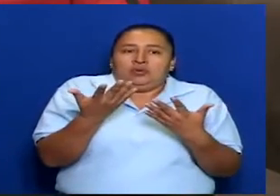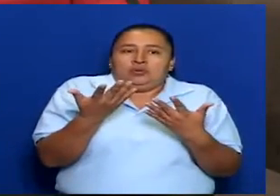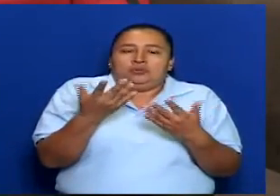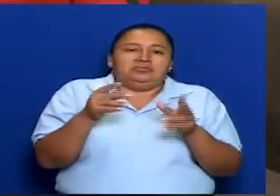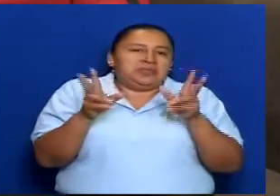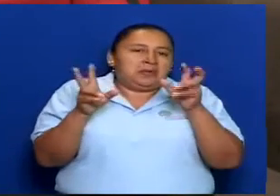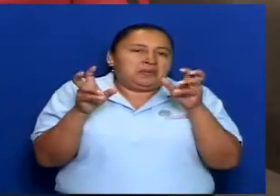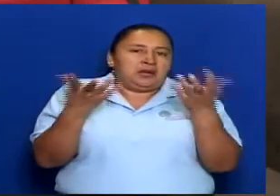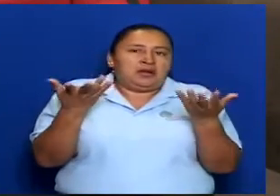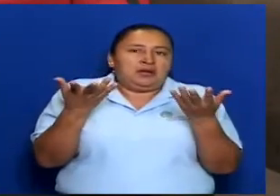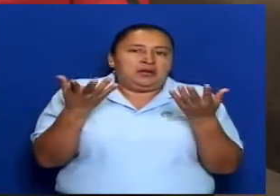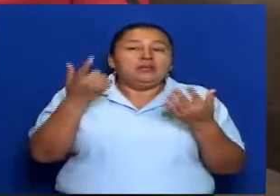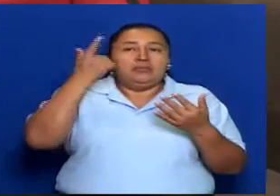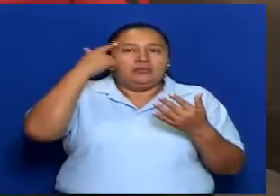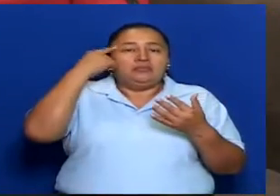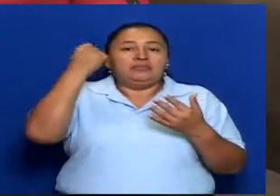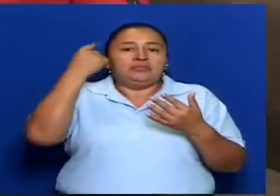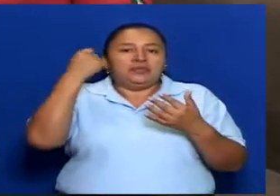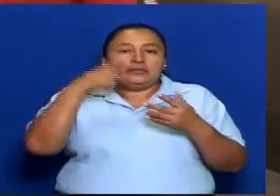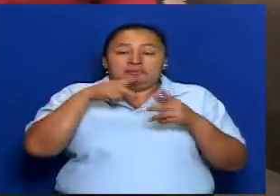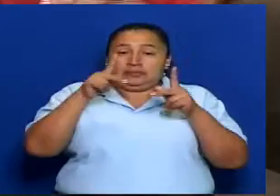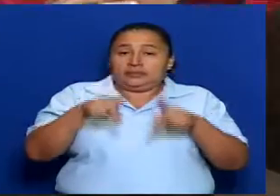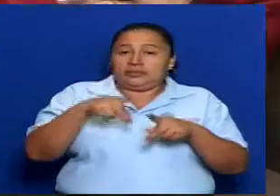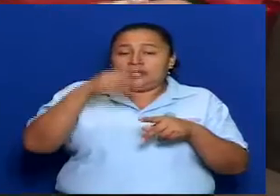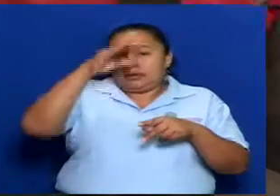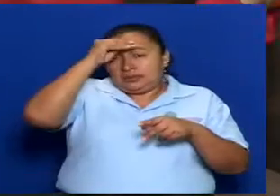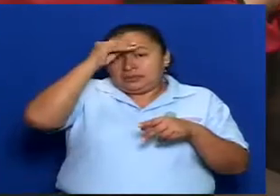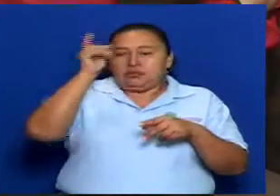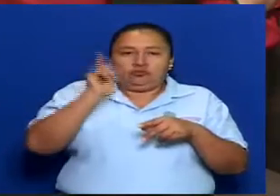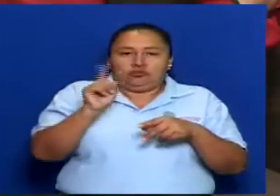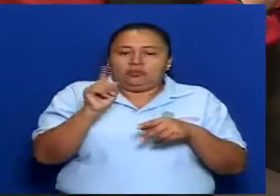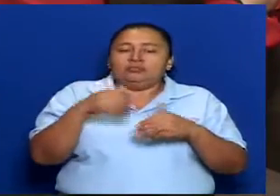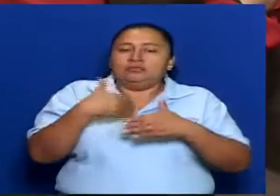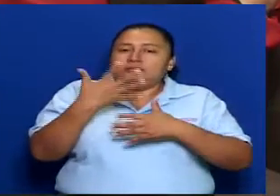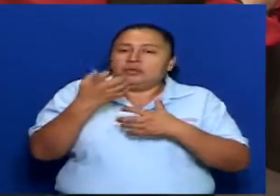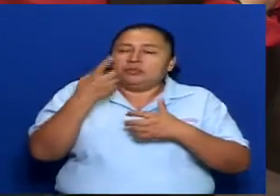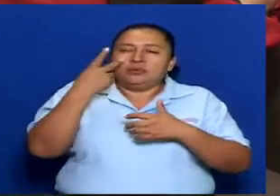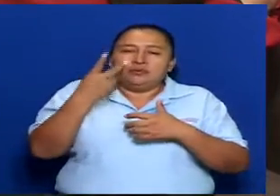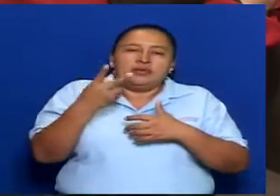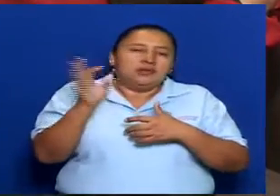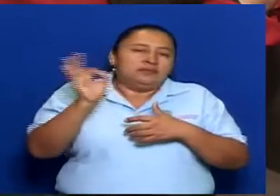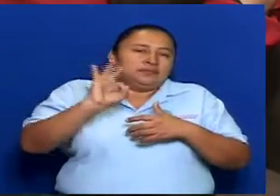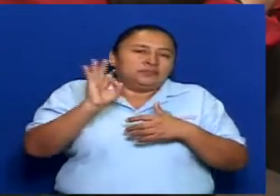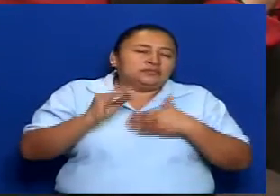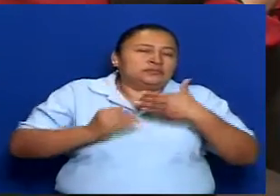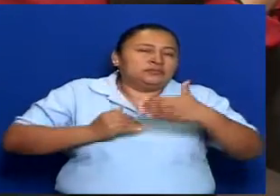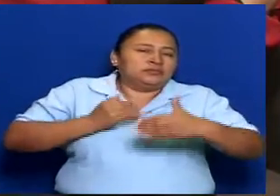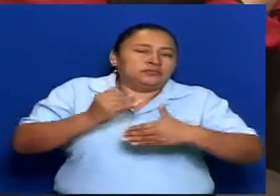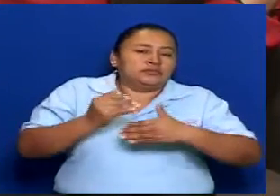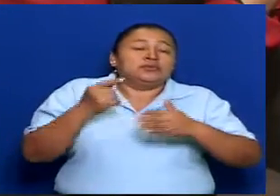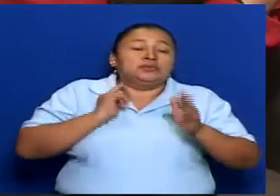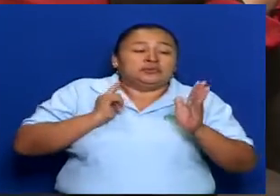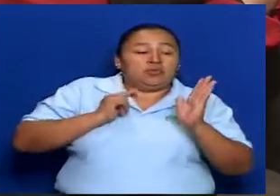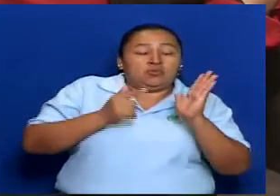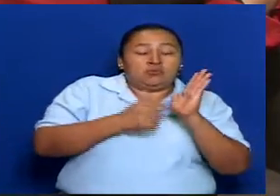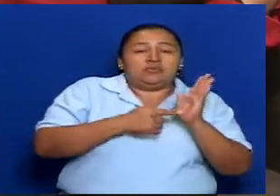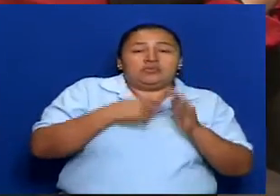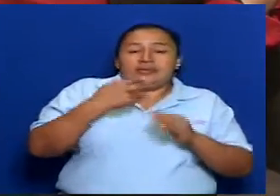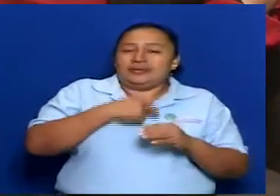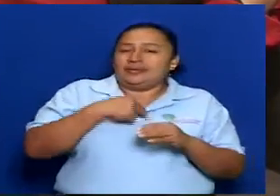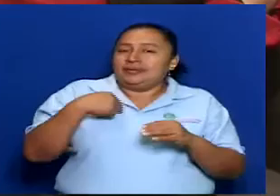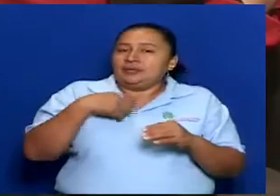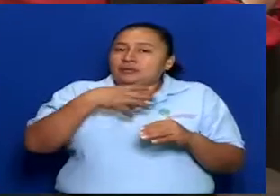aspecto de formación de ley, sino que lo queremos desde todo el aspecto y está planteado ahí en el quehacer